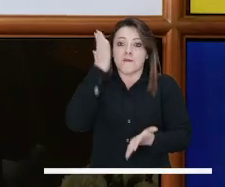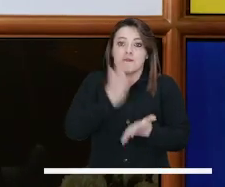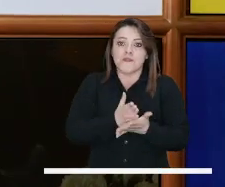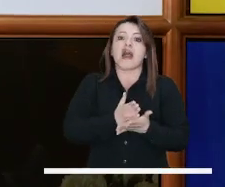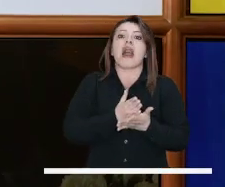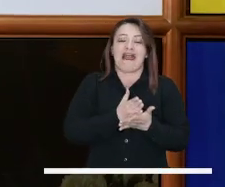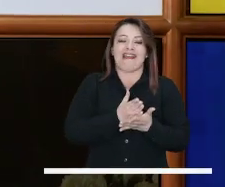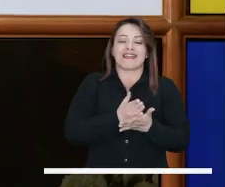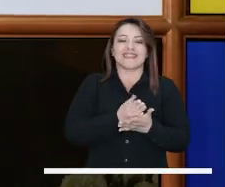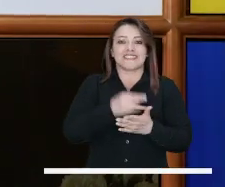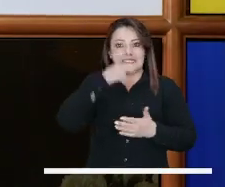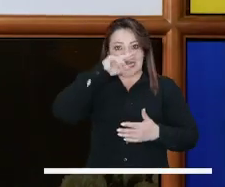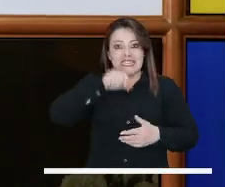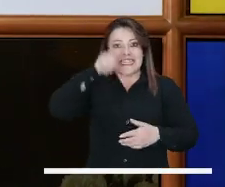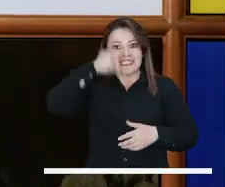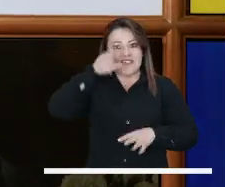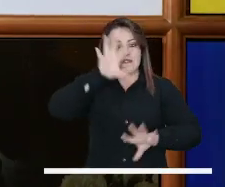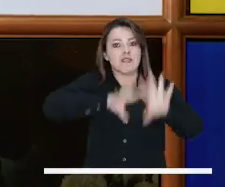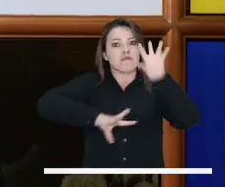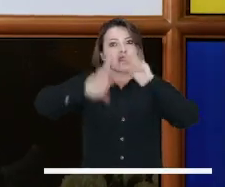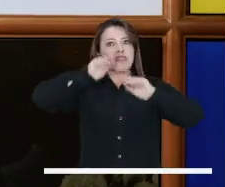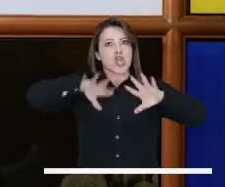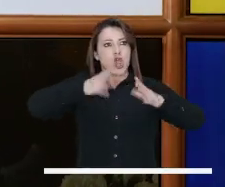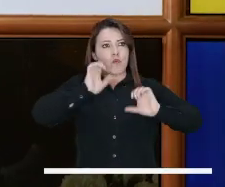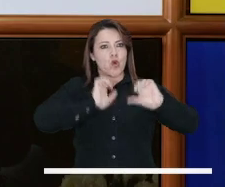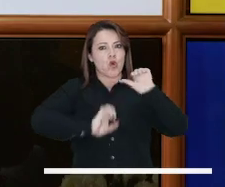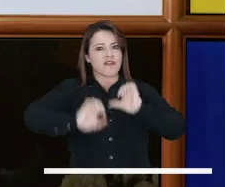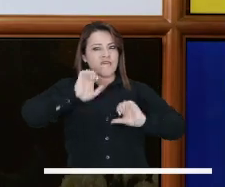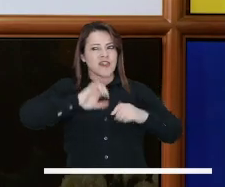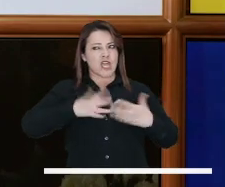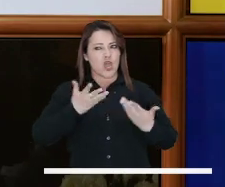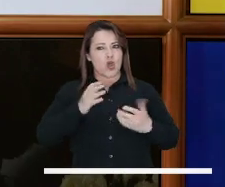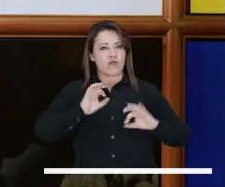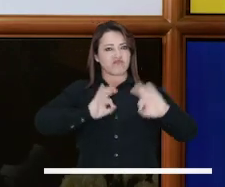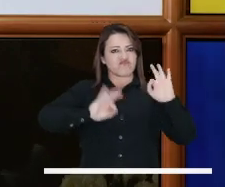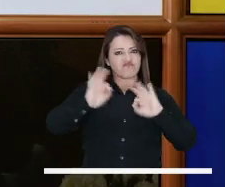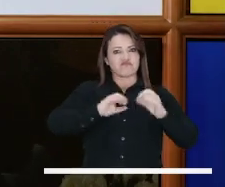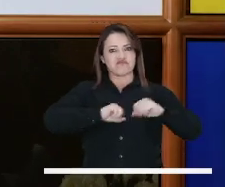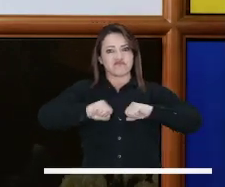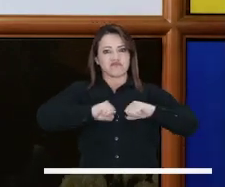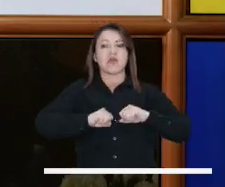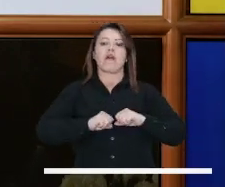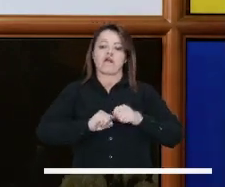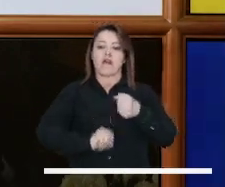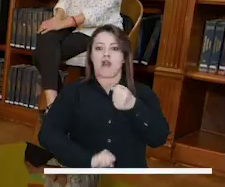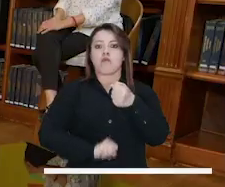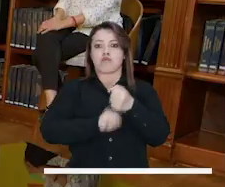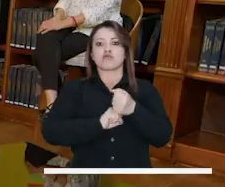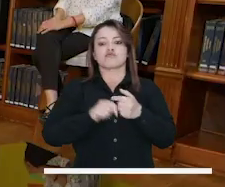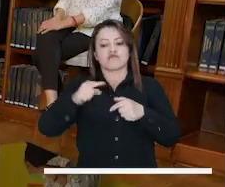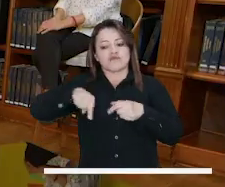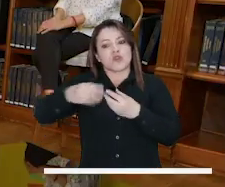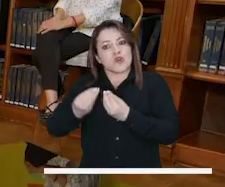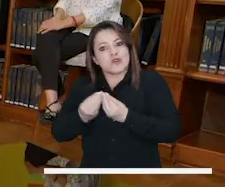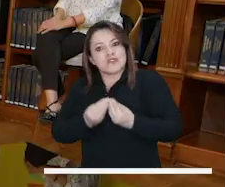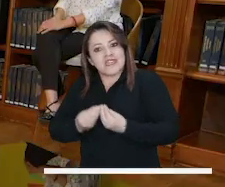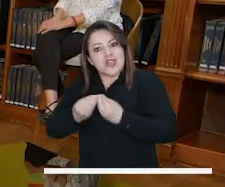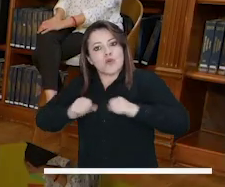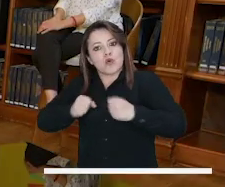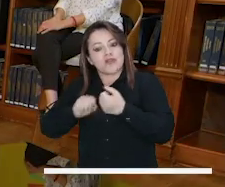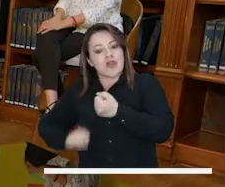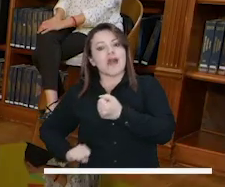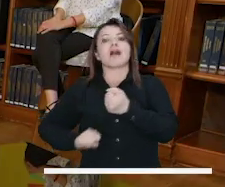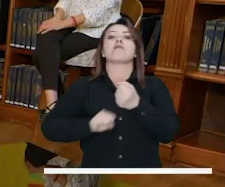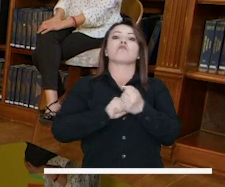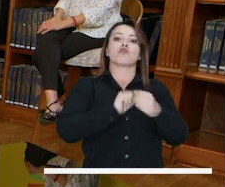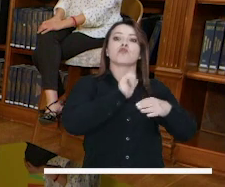momento incluso de crisis o tomar una decisión parte de un principio también de la formación que se tuvo en infancia. Lo que hace este acuerdo, que es